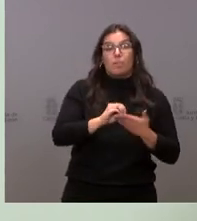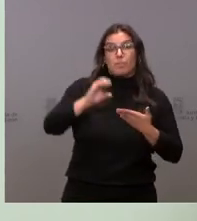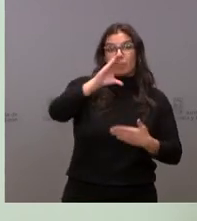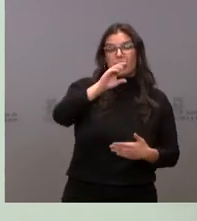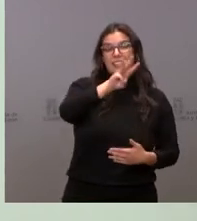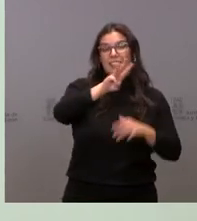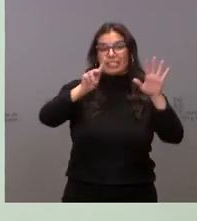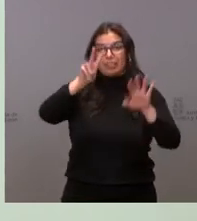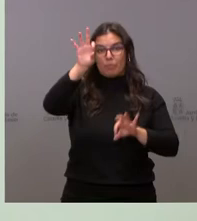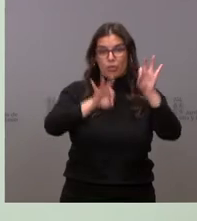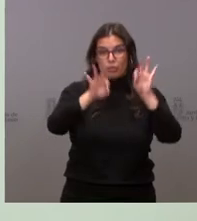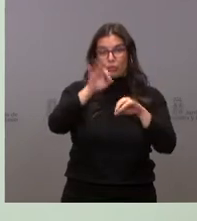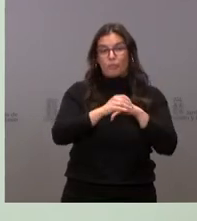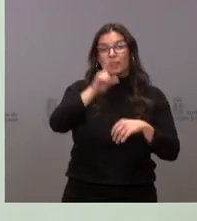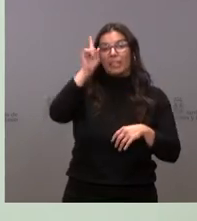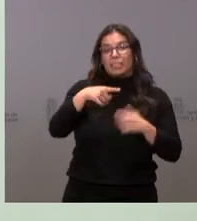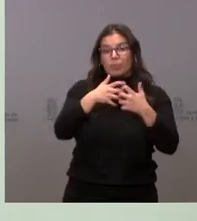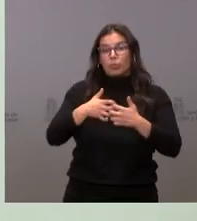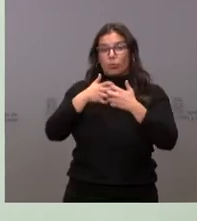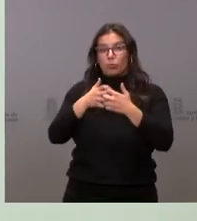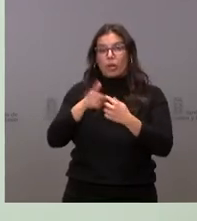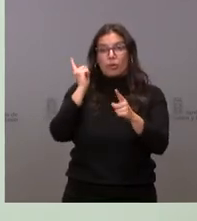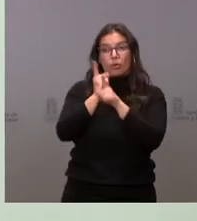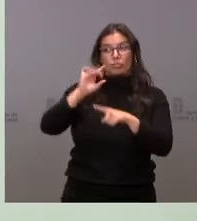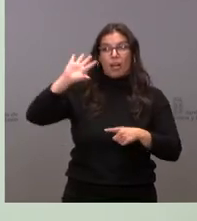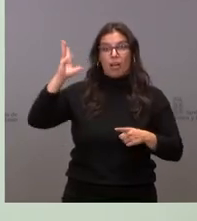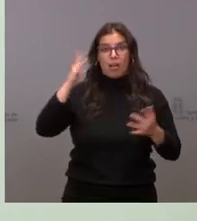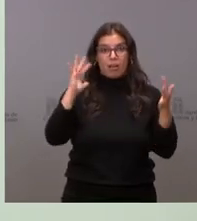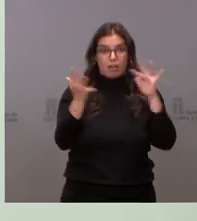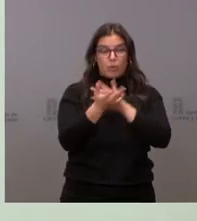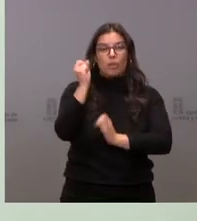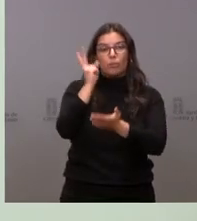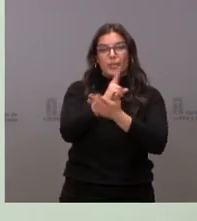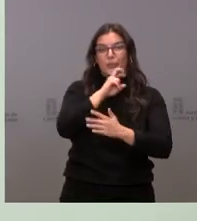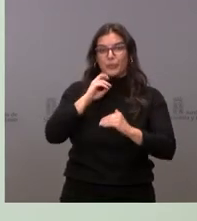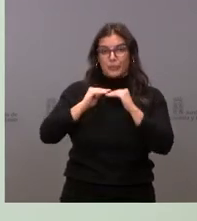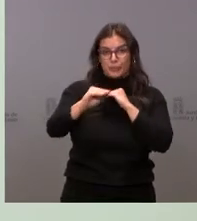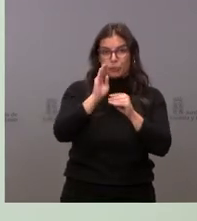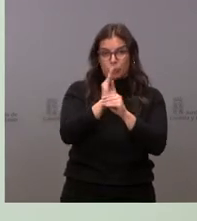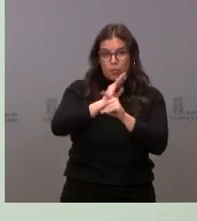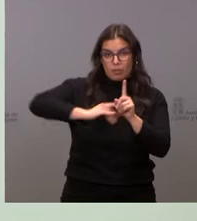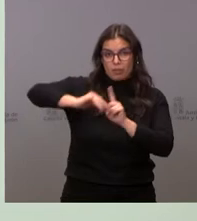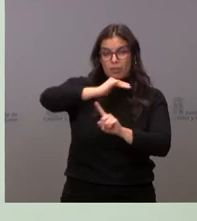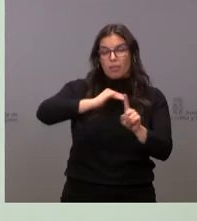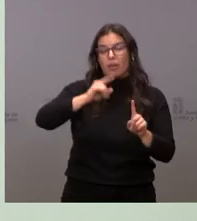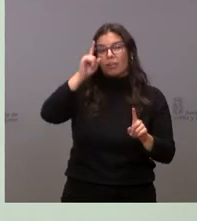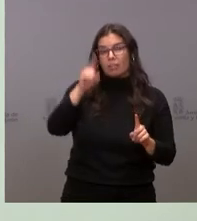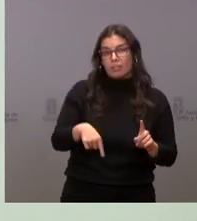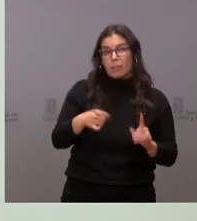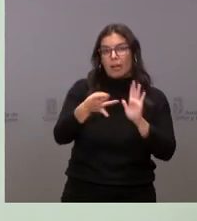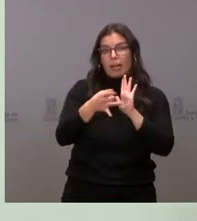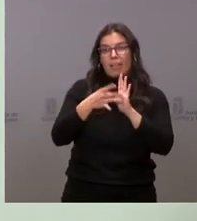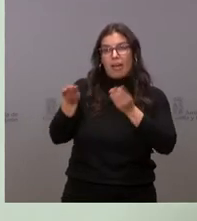Y también en la lucha contra el cambio climático y apuesta por la sostenibilidad y por la calidad